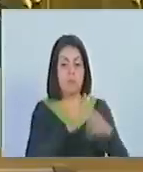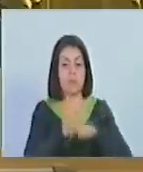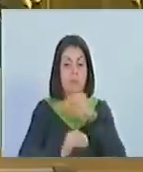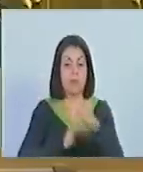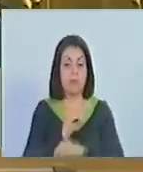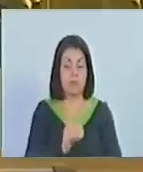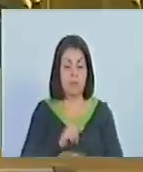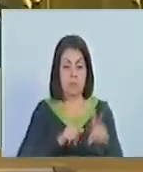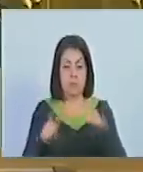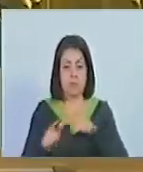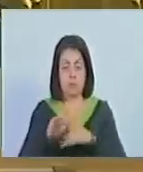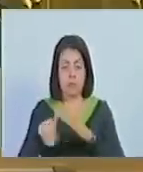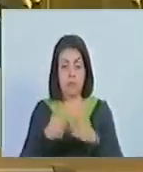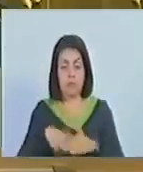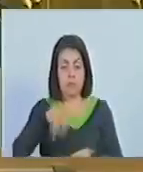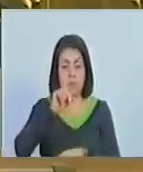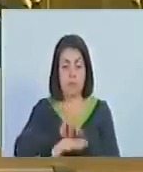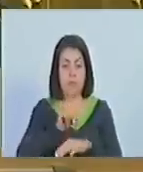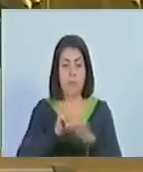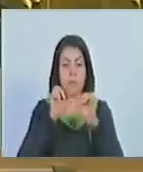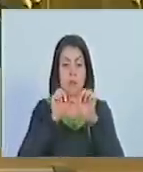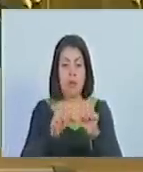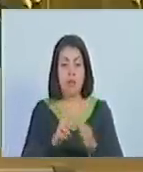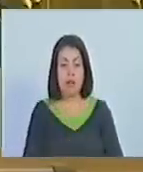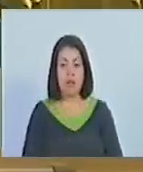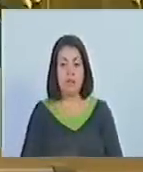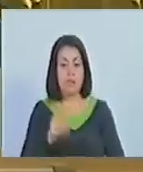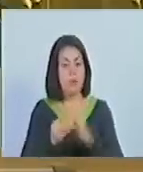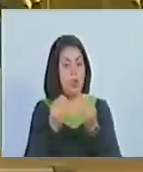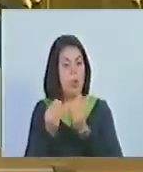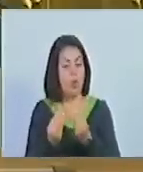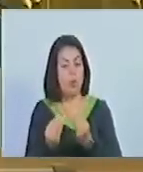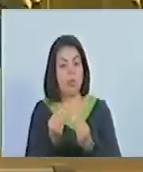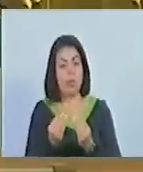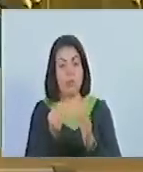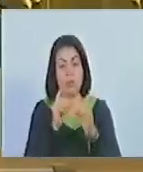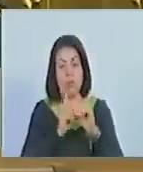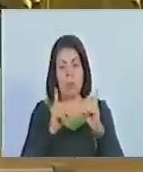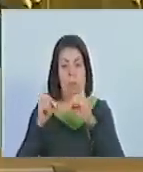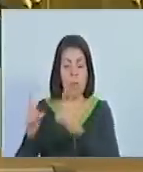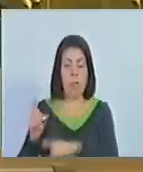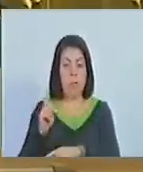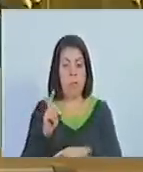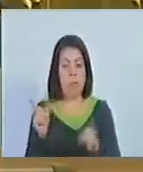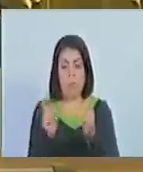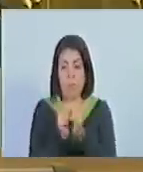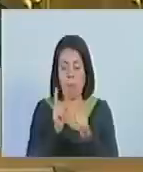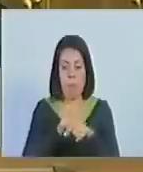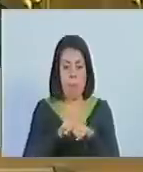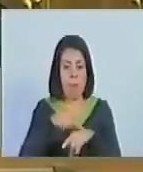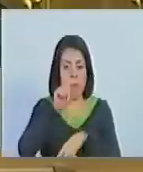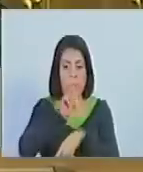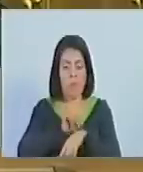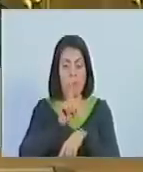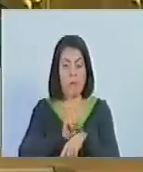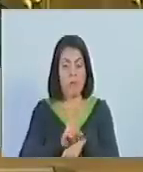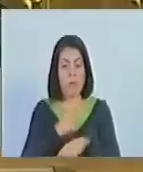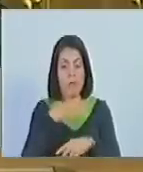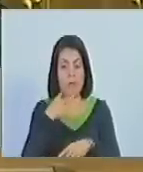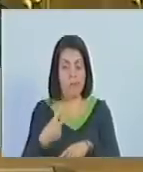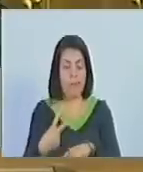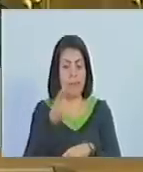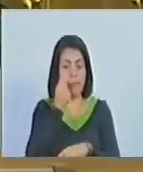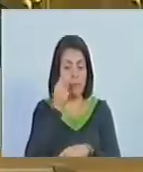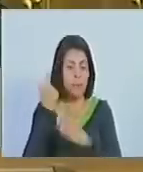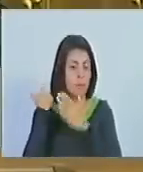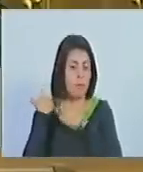la disposición transitoria única, quedando de la siguiente manera, disposición transitoria única. Las voceras y